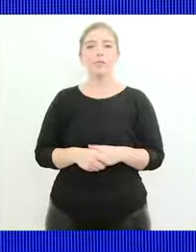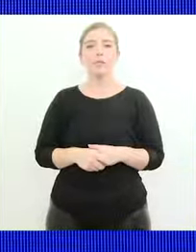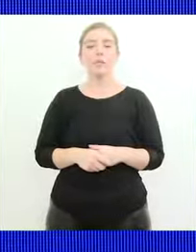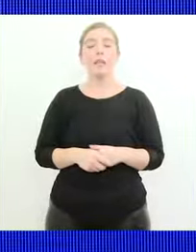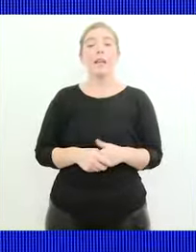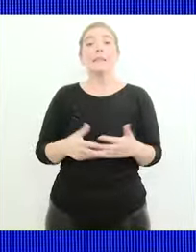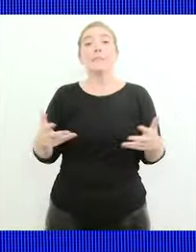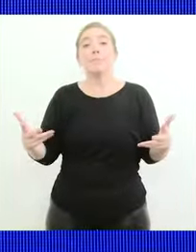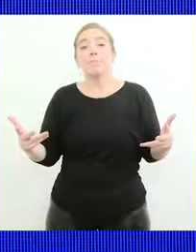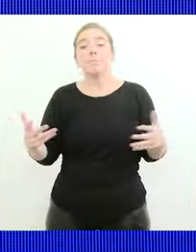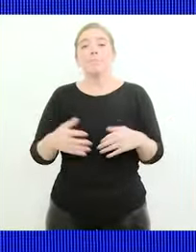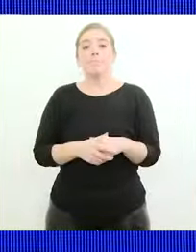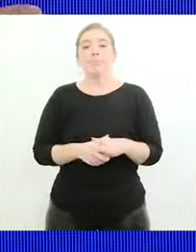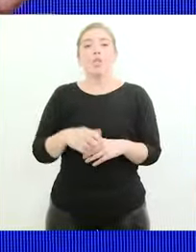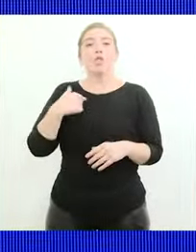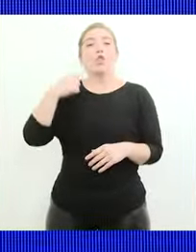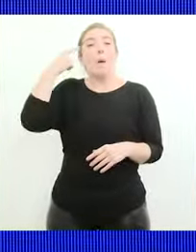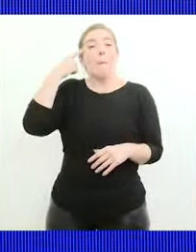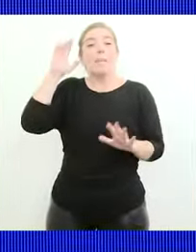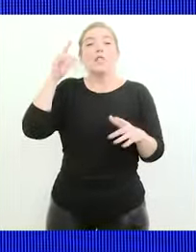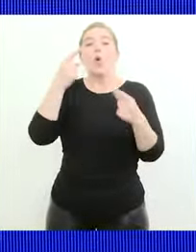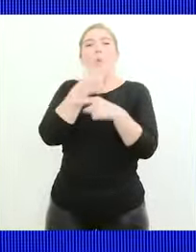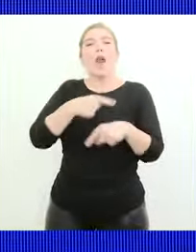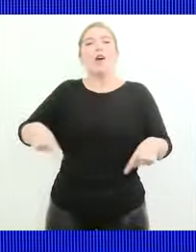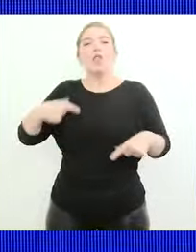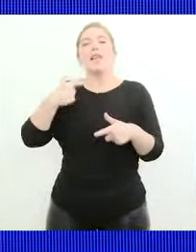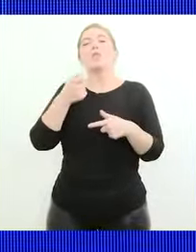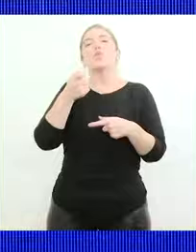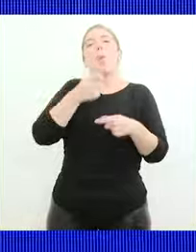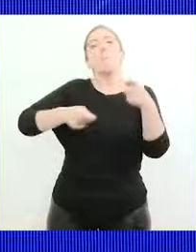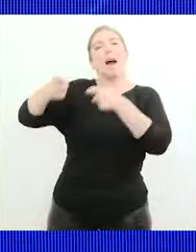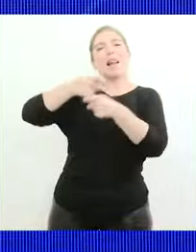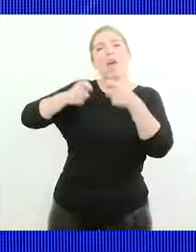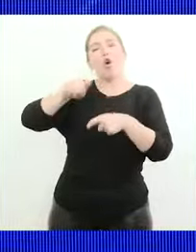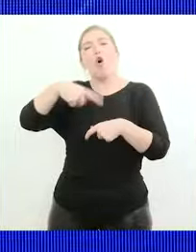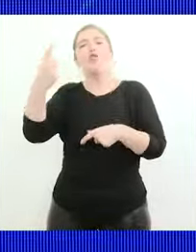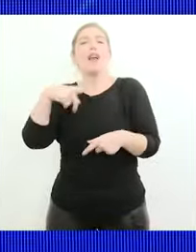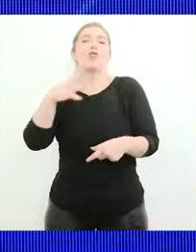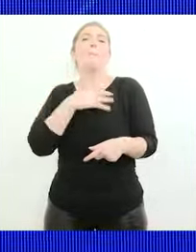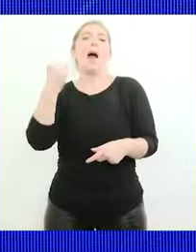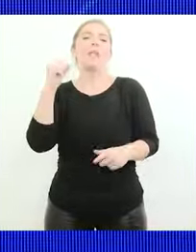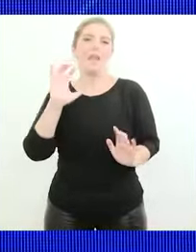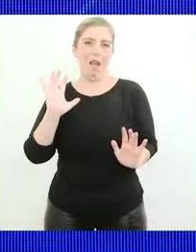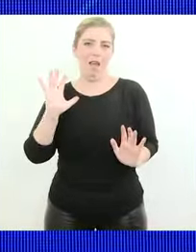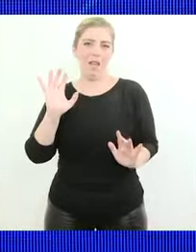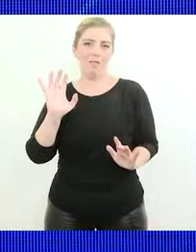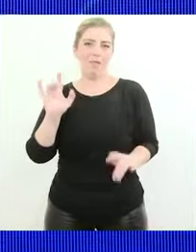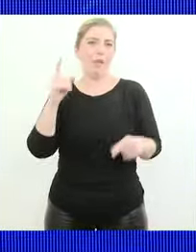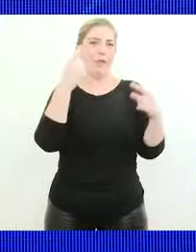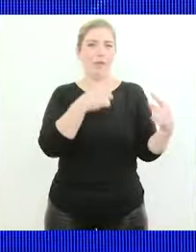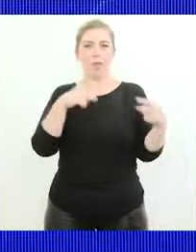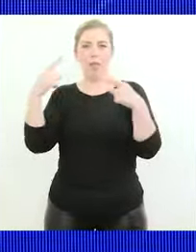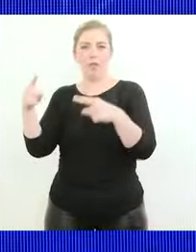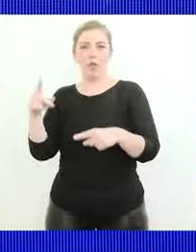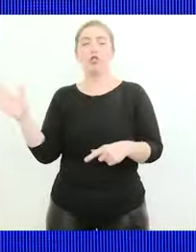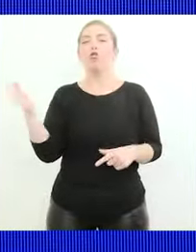yo creo que una cosa es un mercado y otra cosa es la patria son cosas distintas no todo